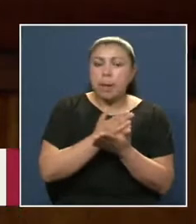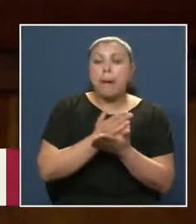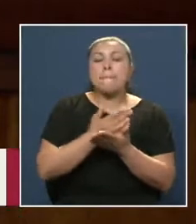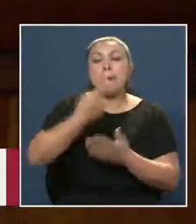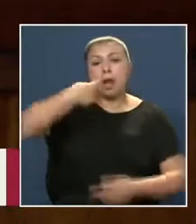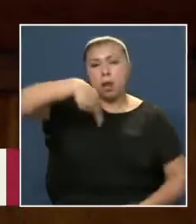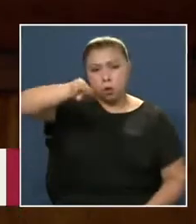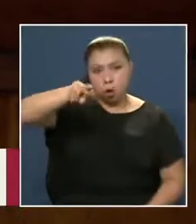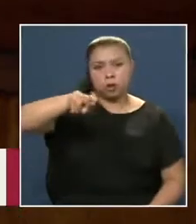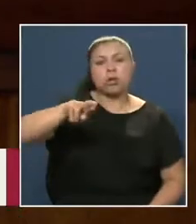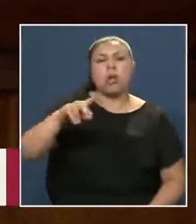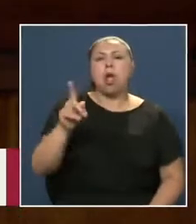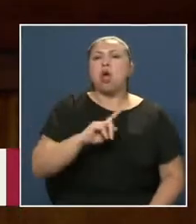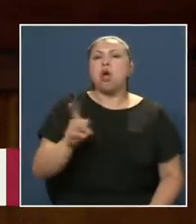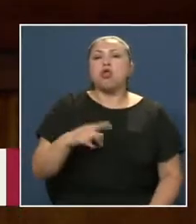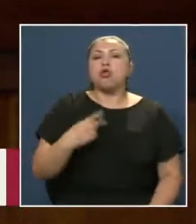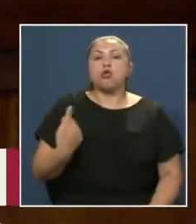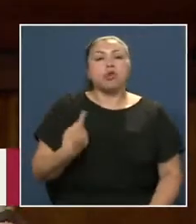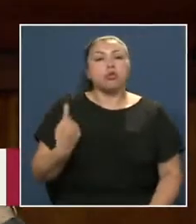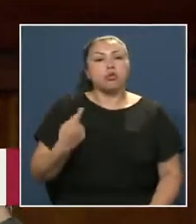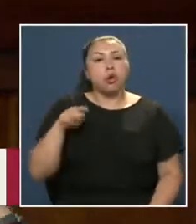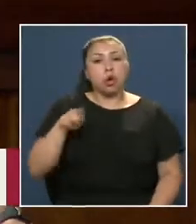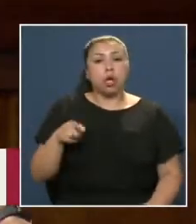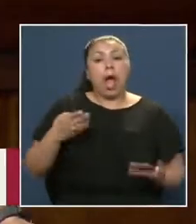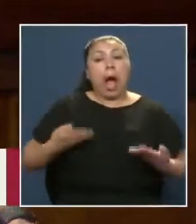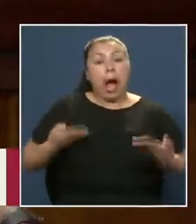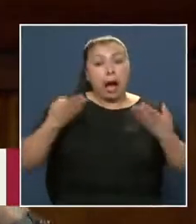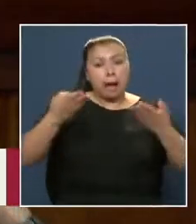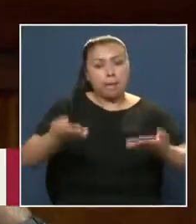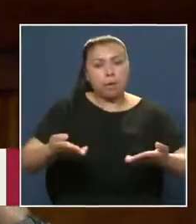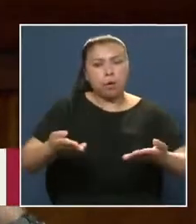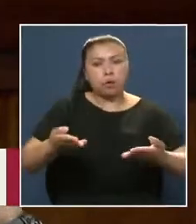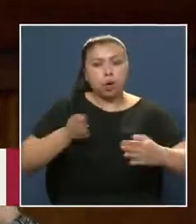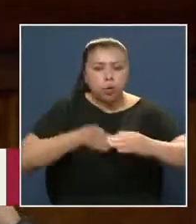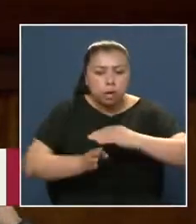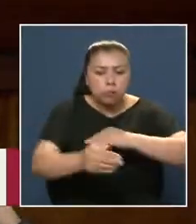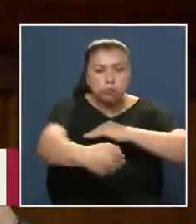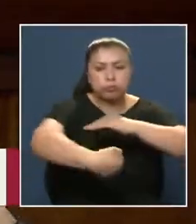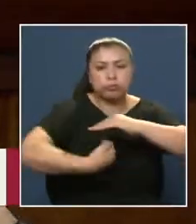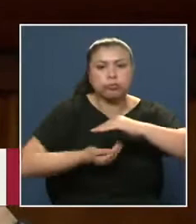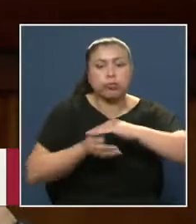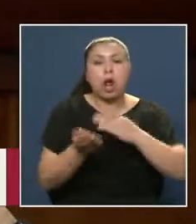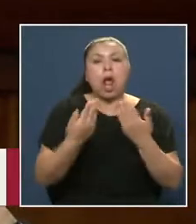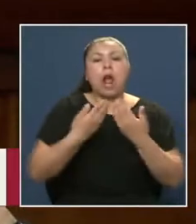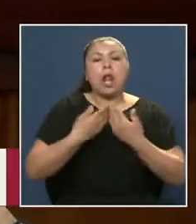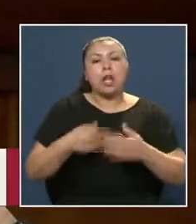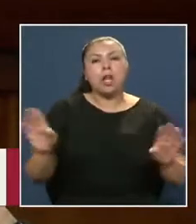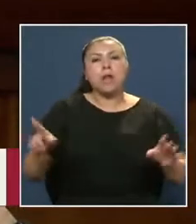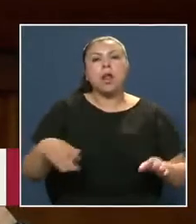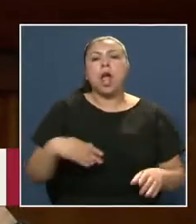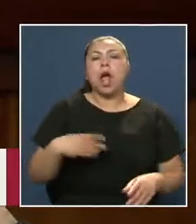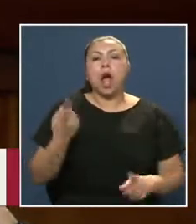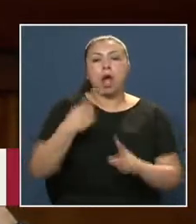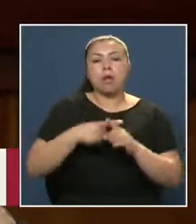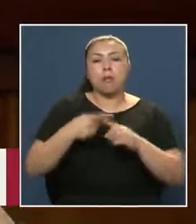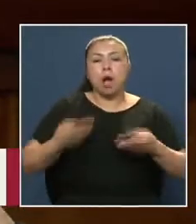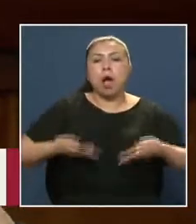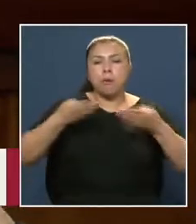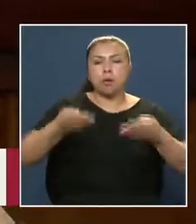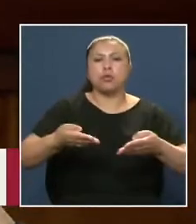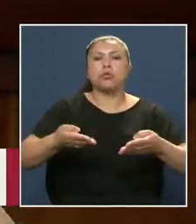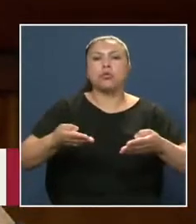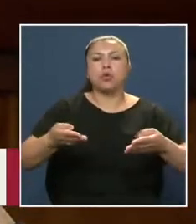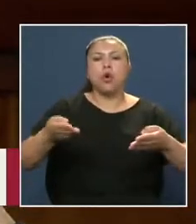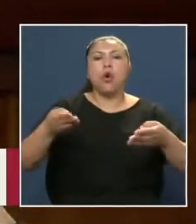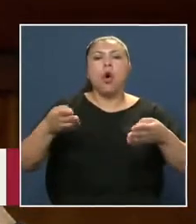Y no solo Fue Alguien que Aportó En el puerto Libre Sino que además Aportó A la creación De la junta Adelanto De